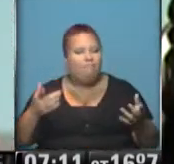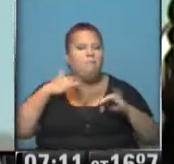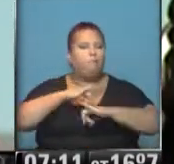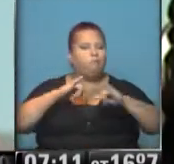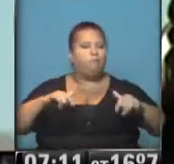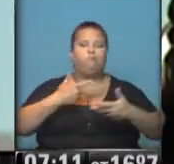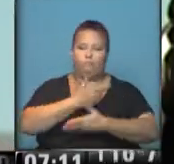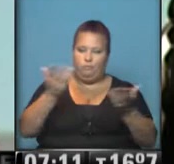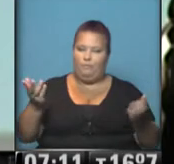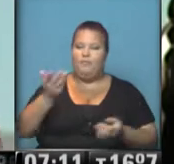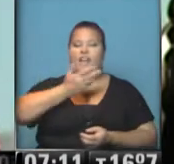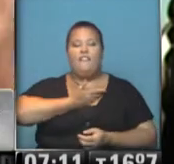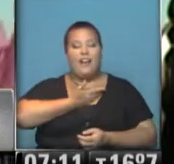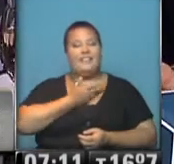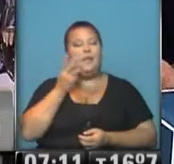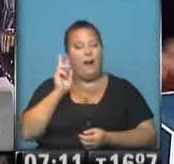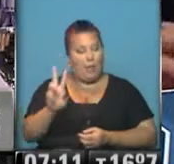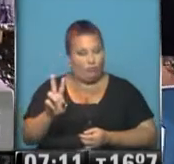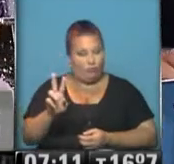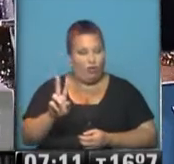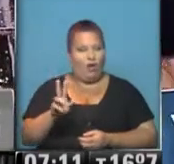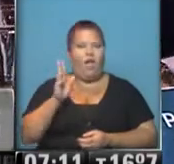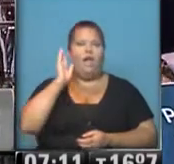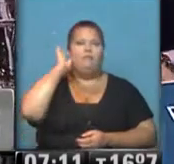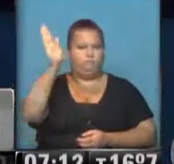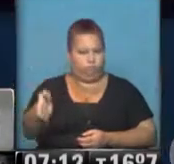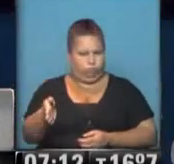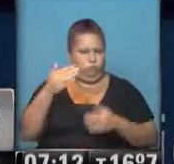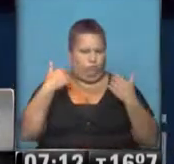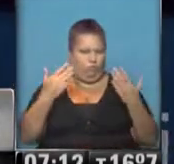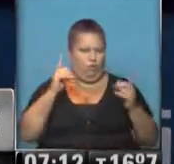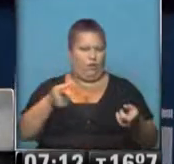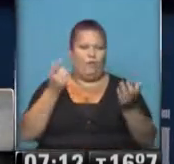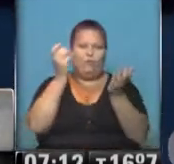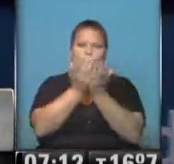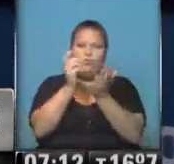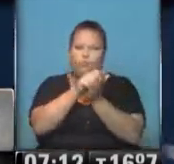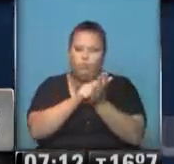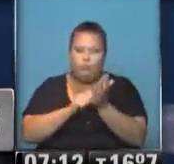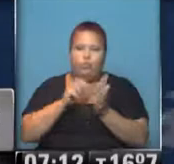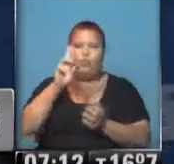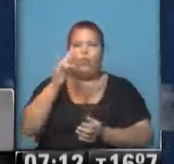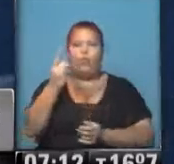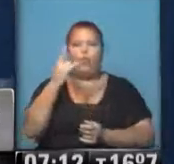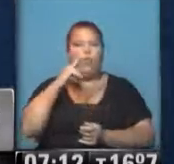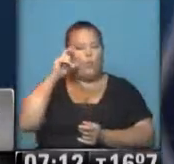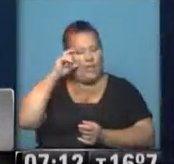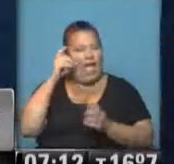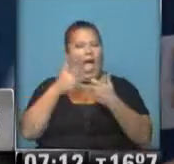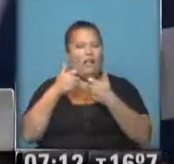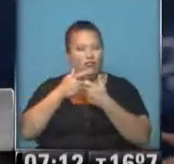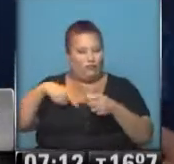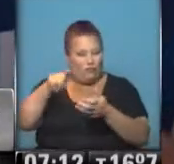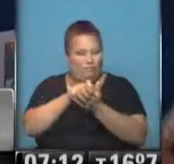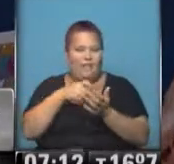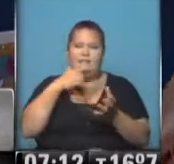compartidos. El Frente para la Victoria vence otra vez según este estudio de Rubier y Asociados que lo